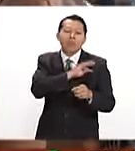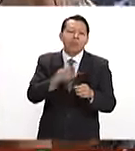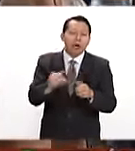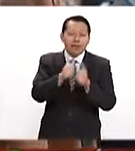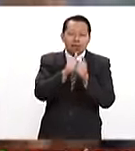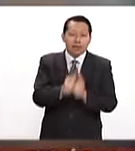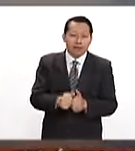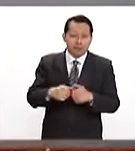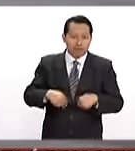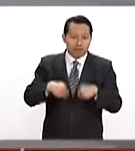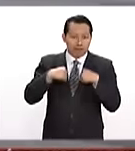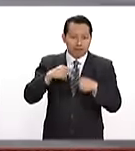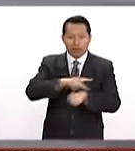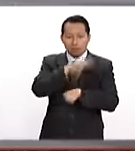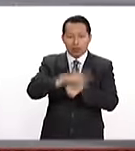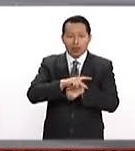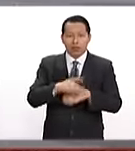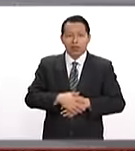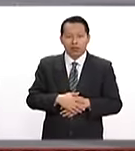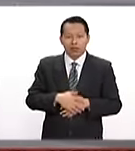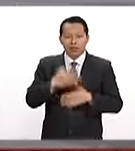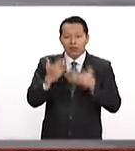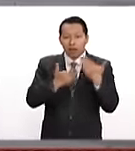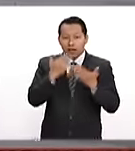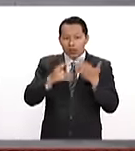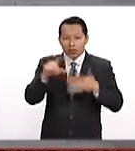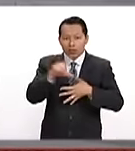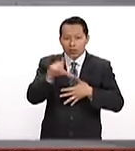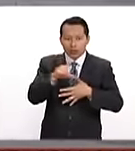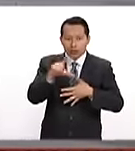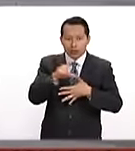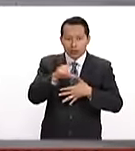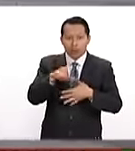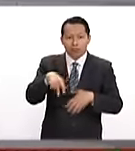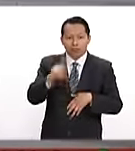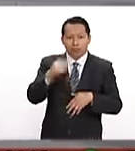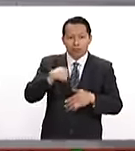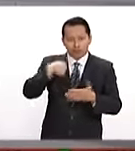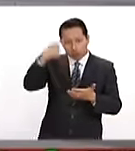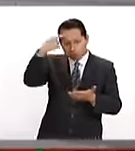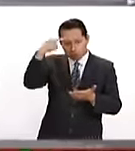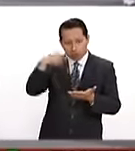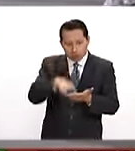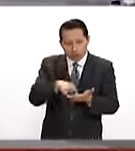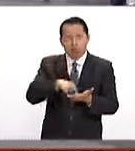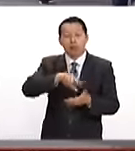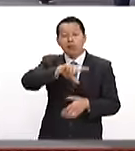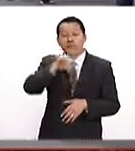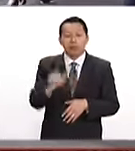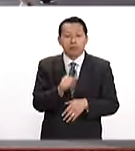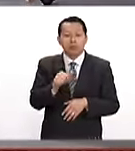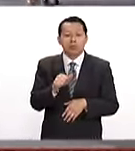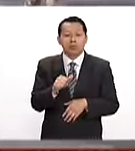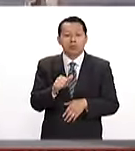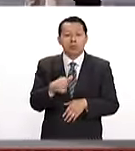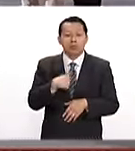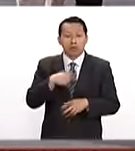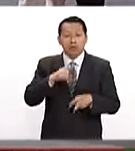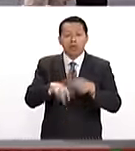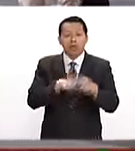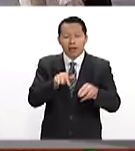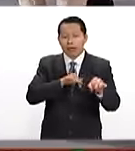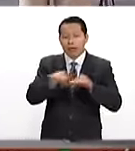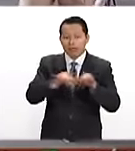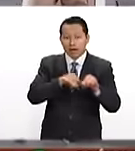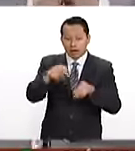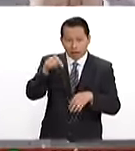a vivir en el país. estudios latinoamericanos pero yo creo que después creo que voy a trabajar aquí